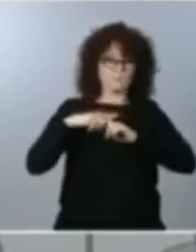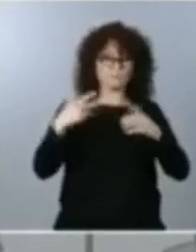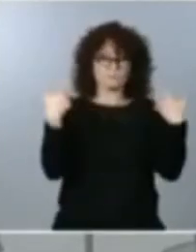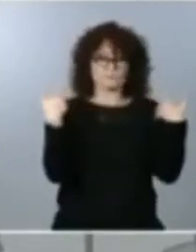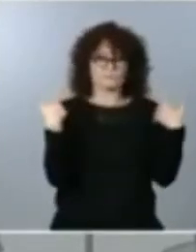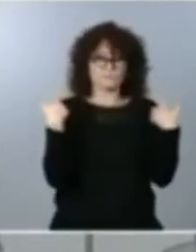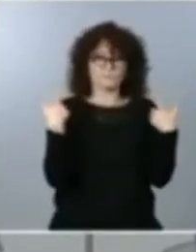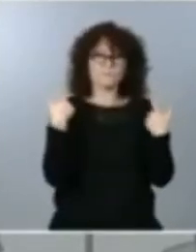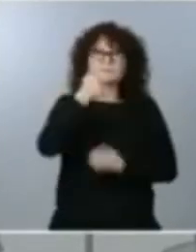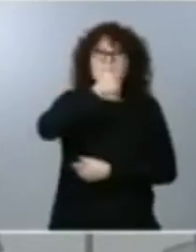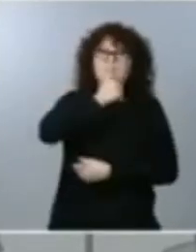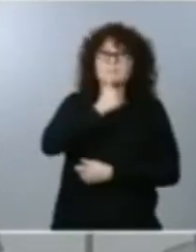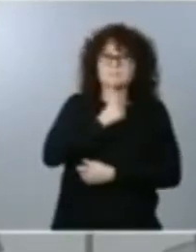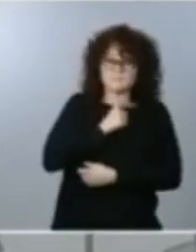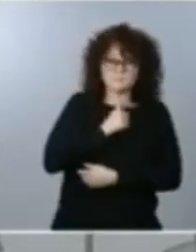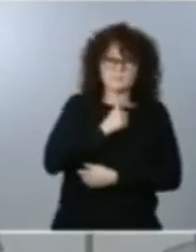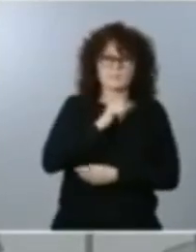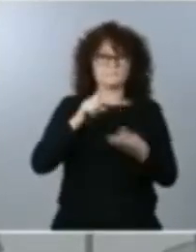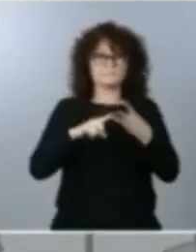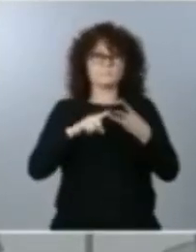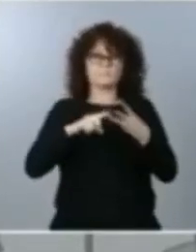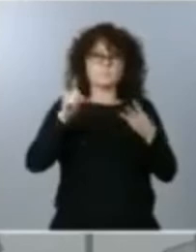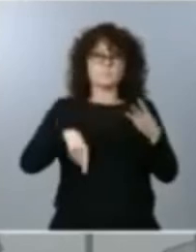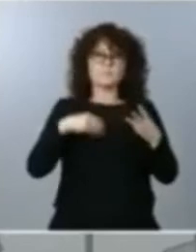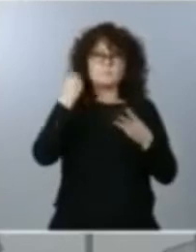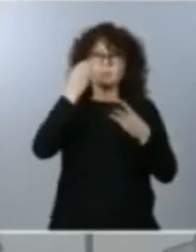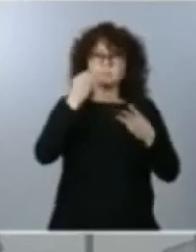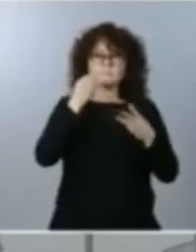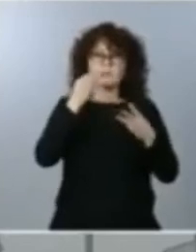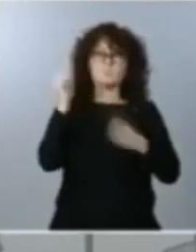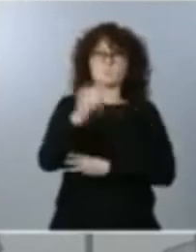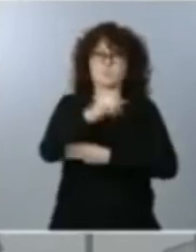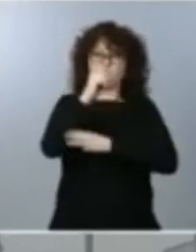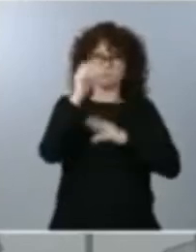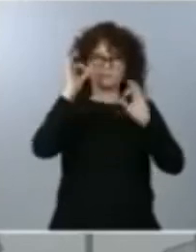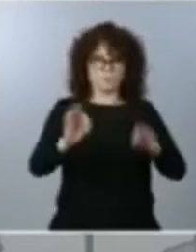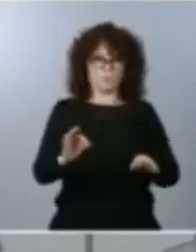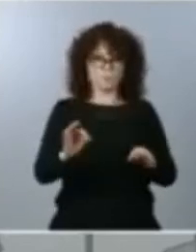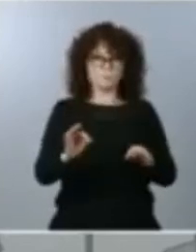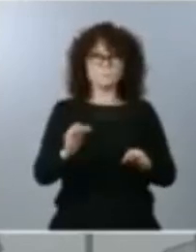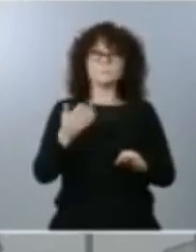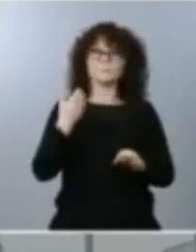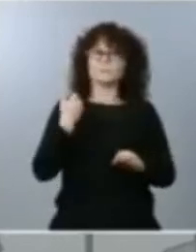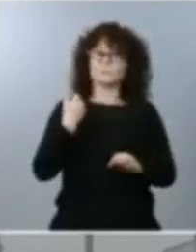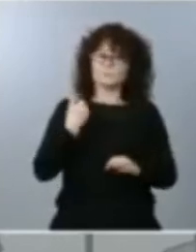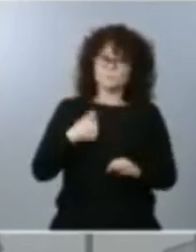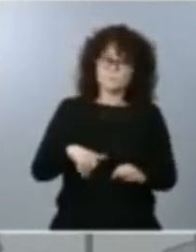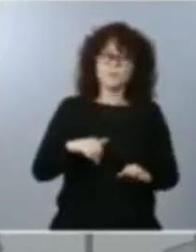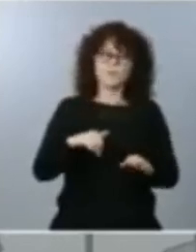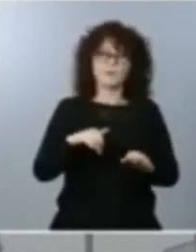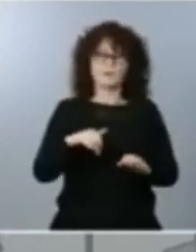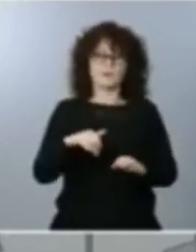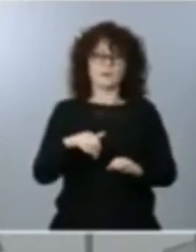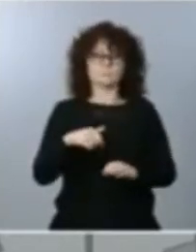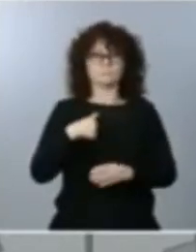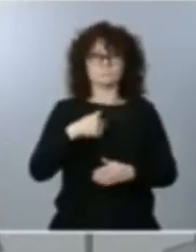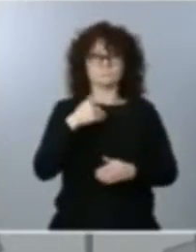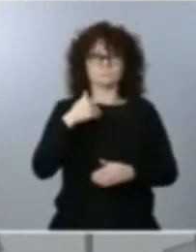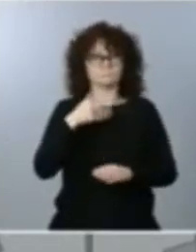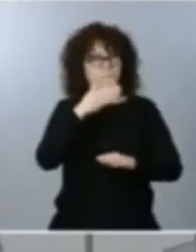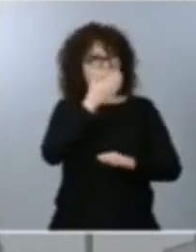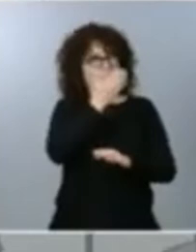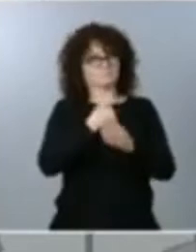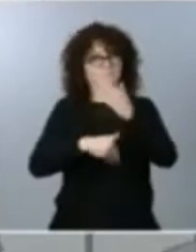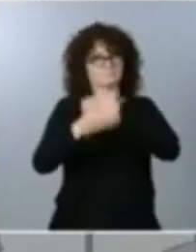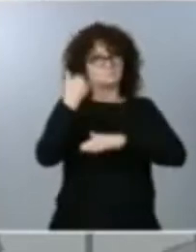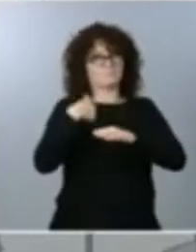lugar, la moral de victoria. Aunque ya hemos vivido mucho, es aún más doloroso recordar aquellos momentos duros,